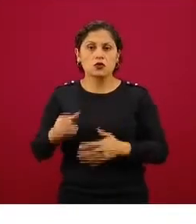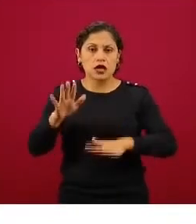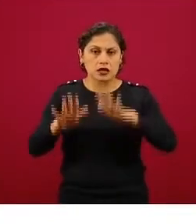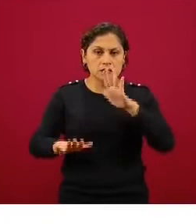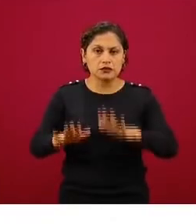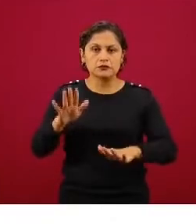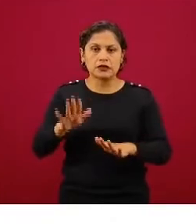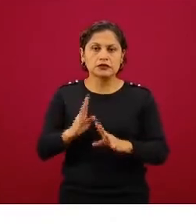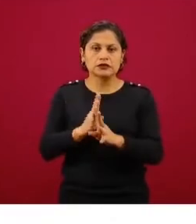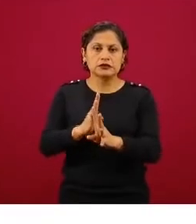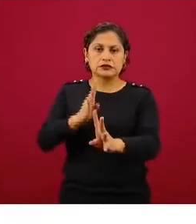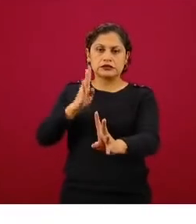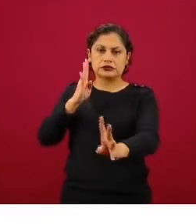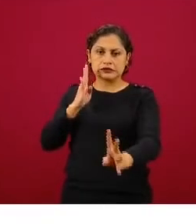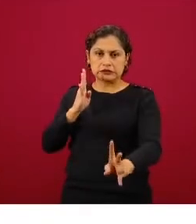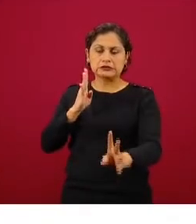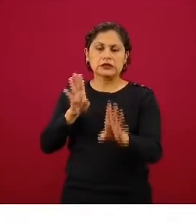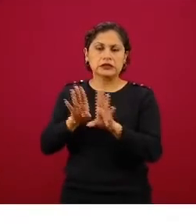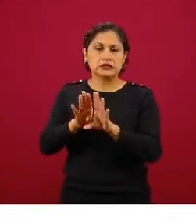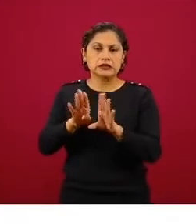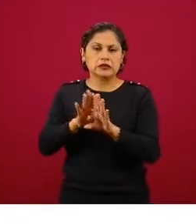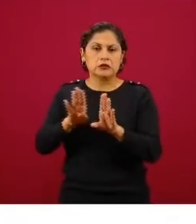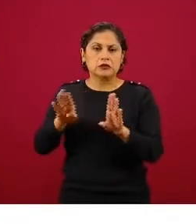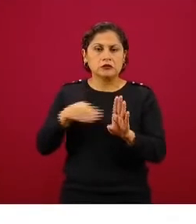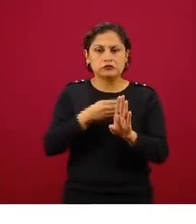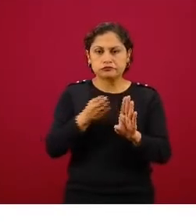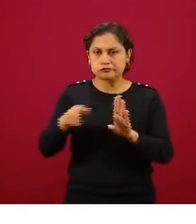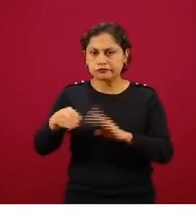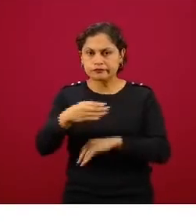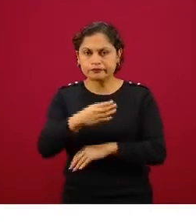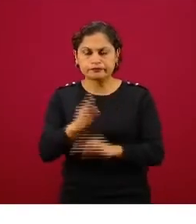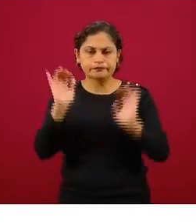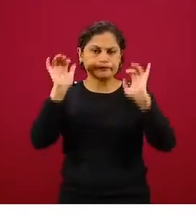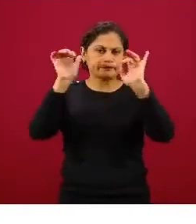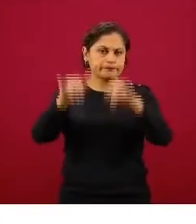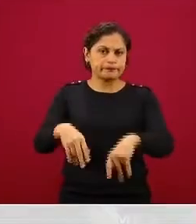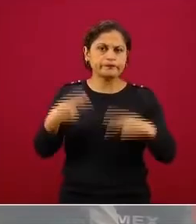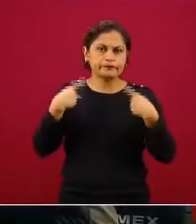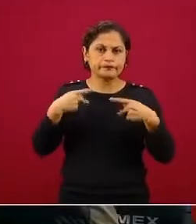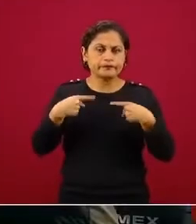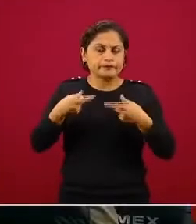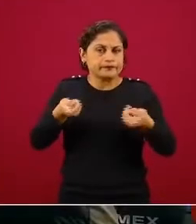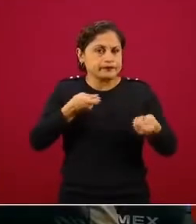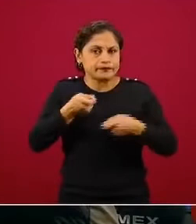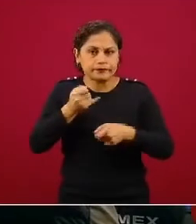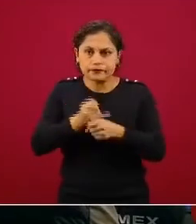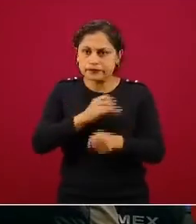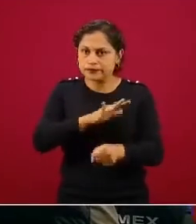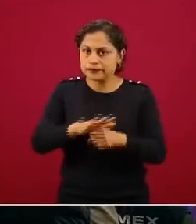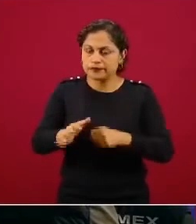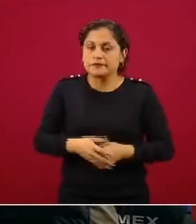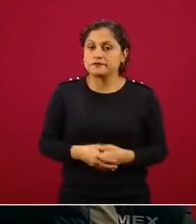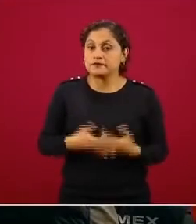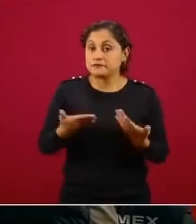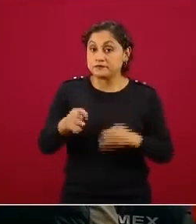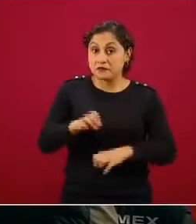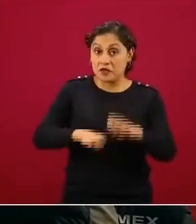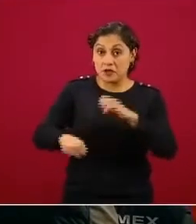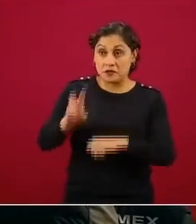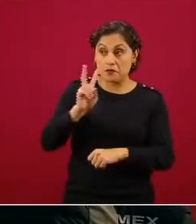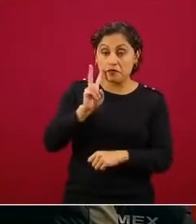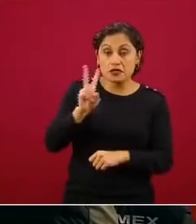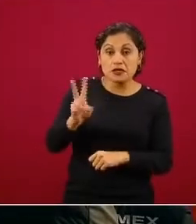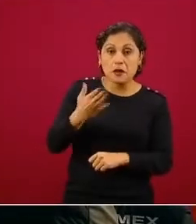que las filas entre los anaqueles y el flujo de personas no se controla. Cuando una empresa lo hace bien, pues